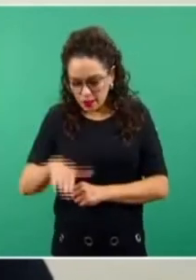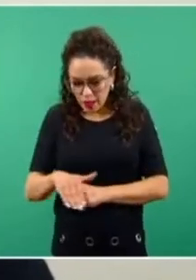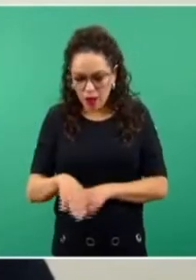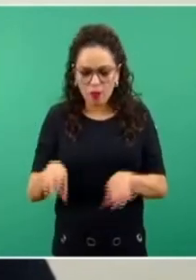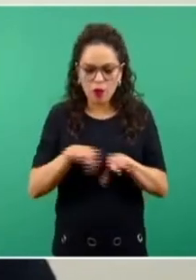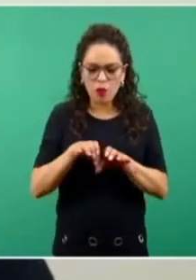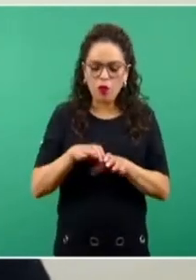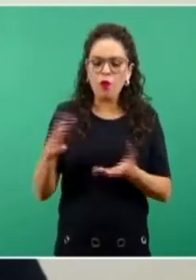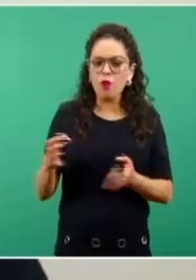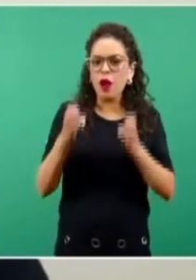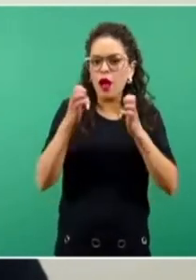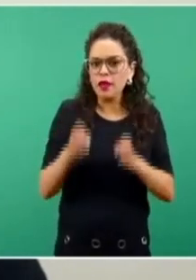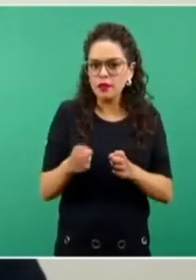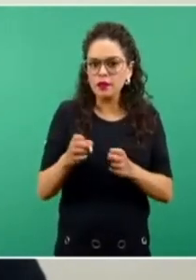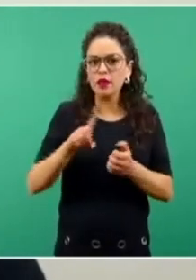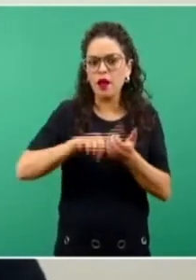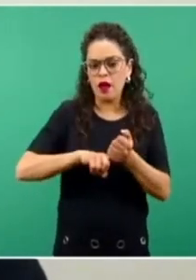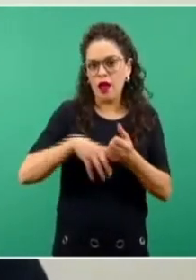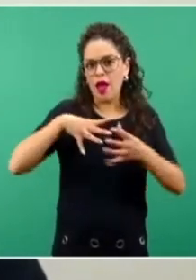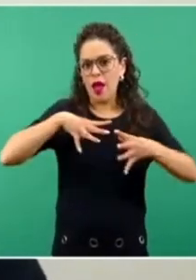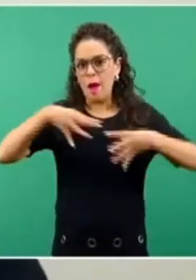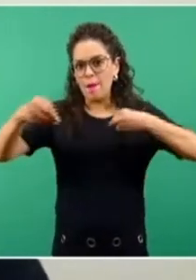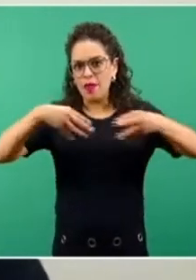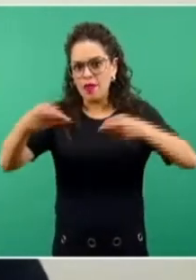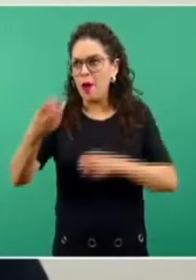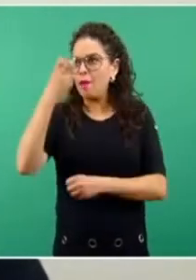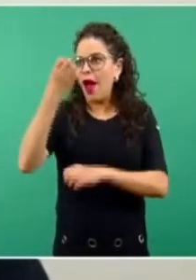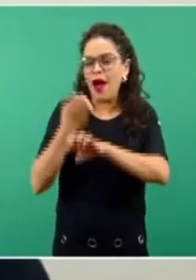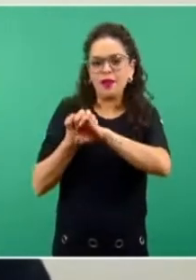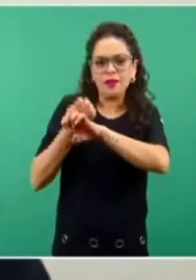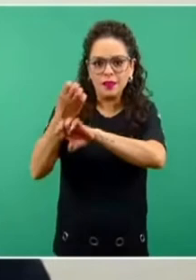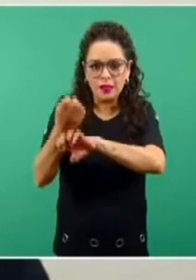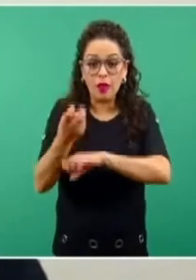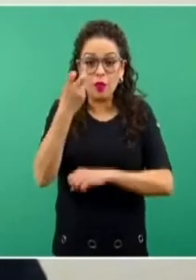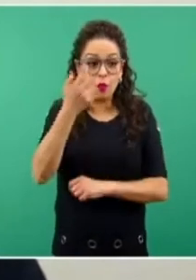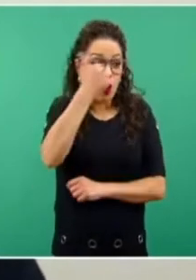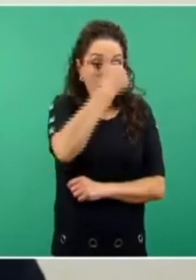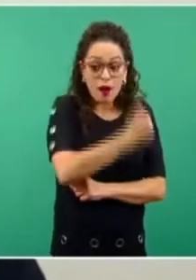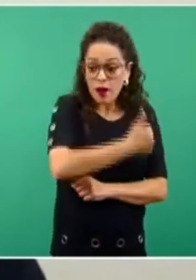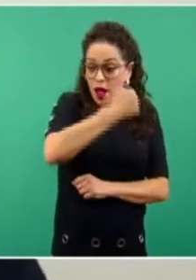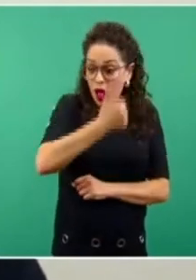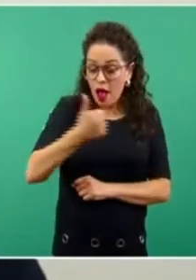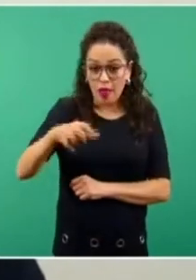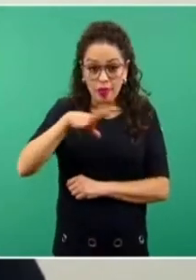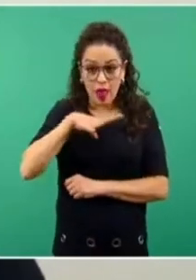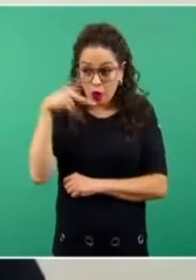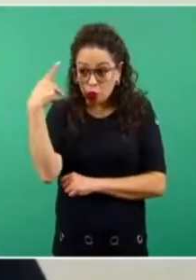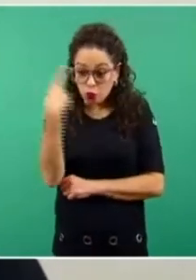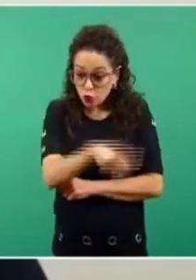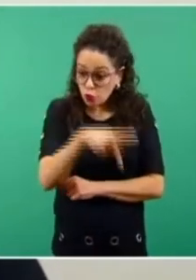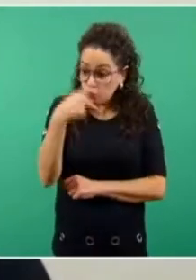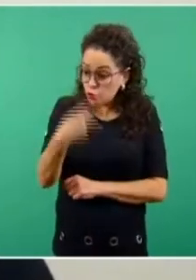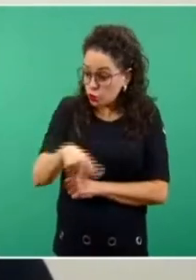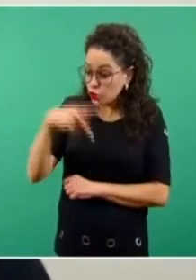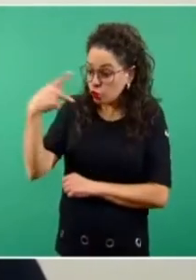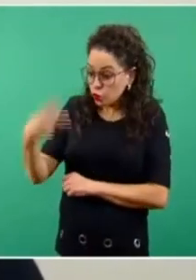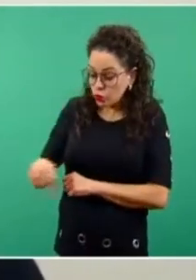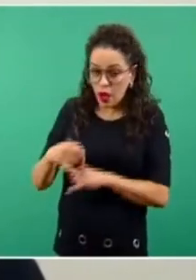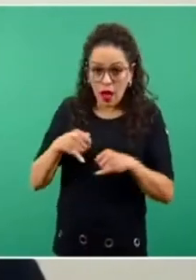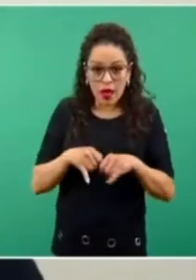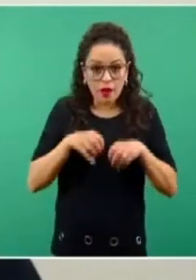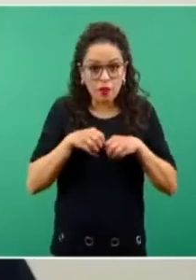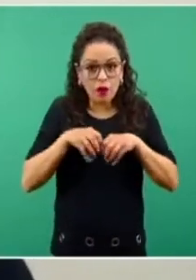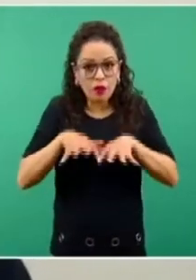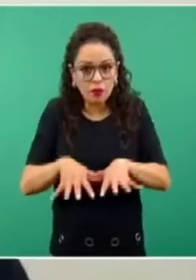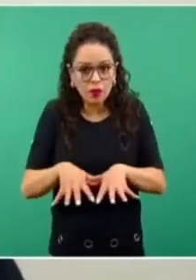comportamiento y de la magnitud de la epidemia. Entonces, cada entidad federativa, al tener esta información, puede saber en dónde tiene